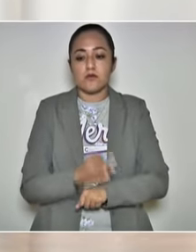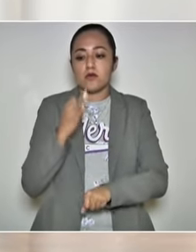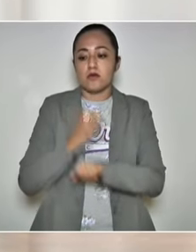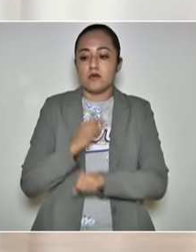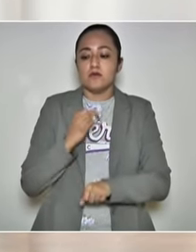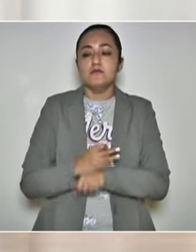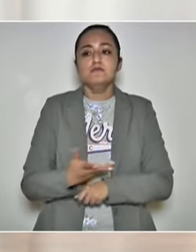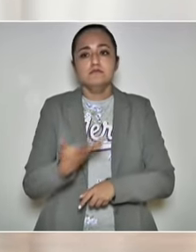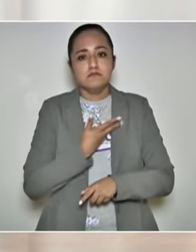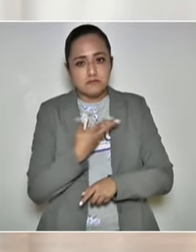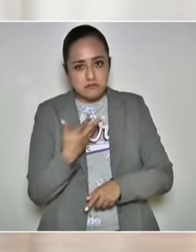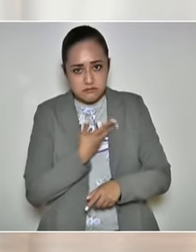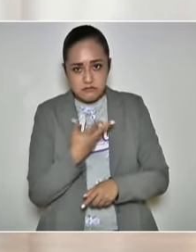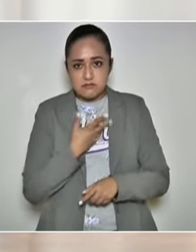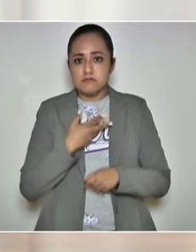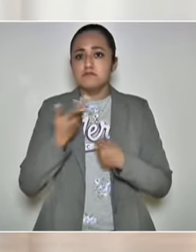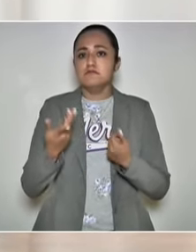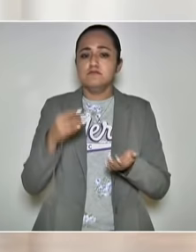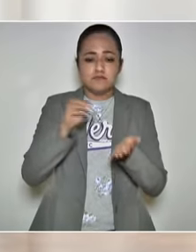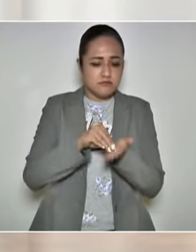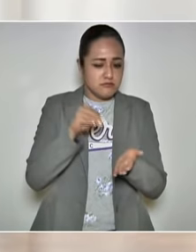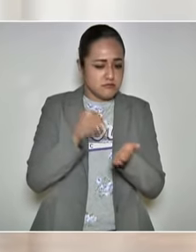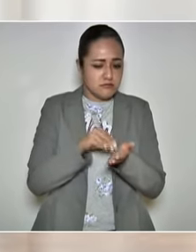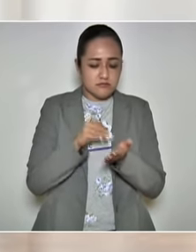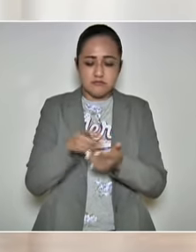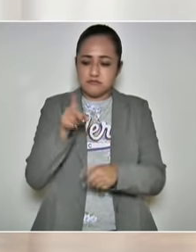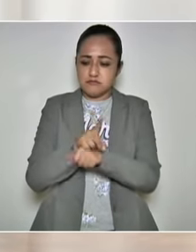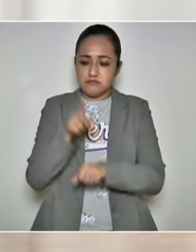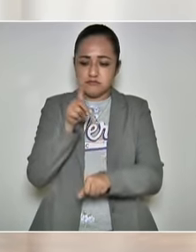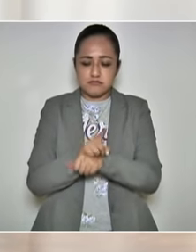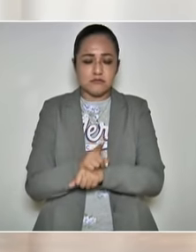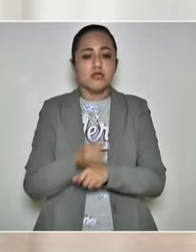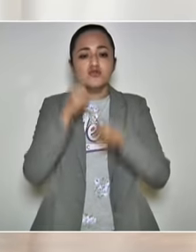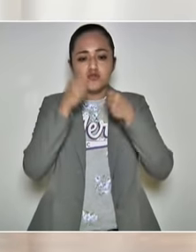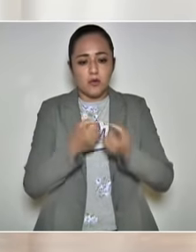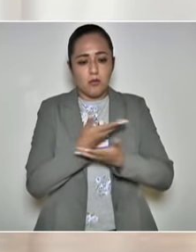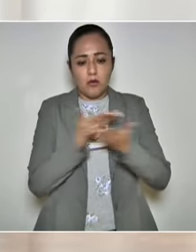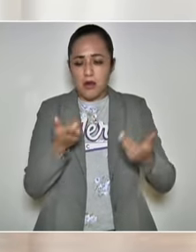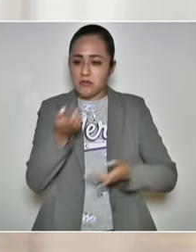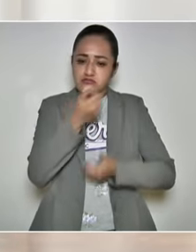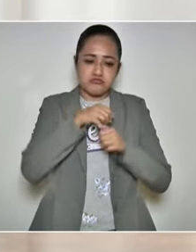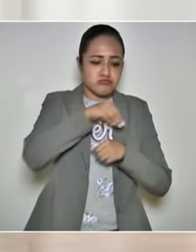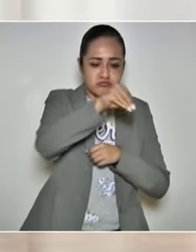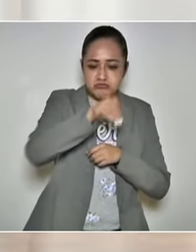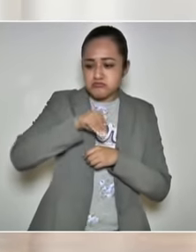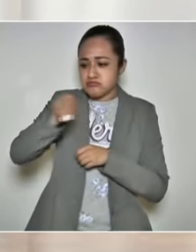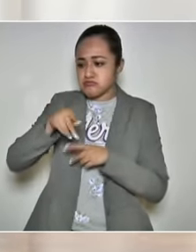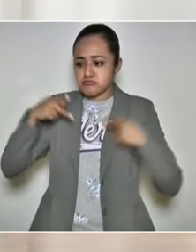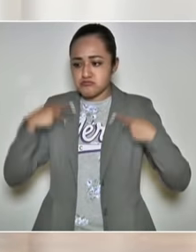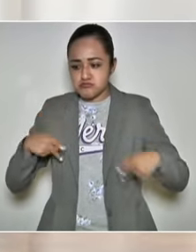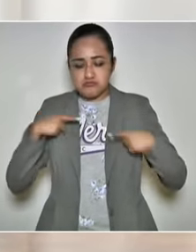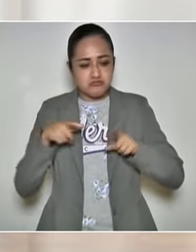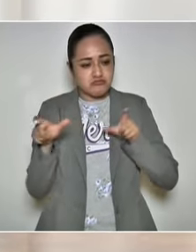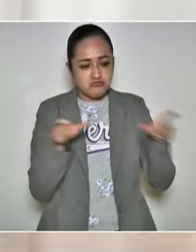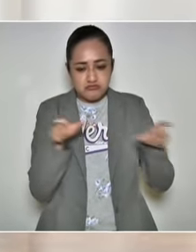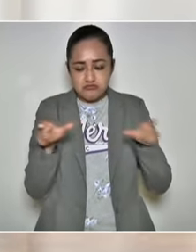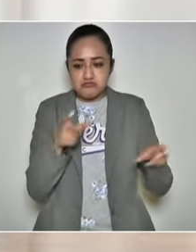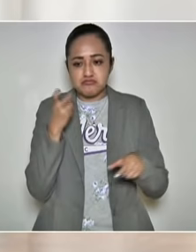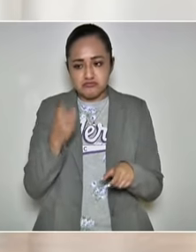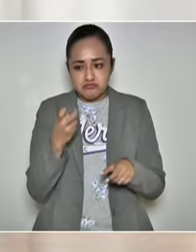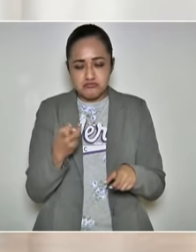despliegue permanente en asuntos de seguridad pública en todo el Estado. Una coordinación de las fuerzas del orden